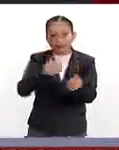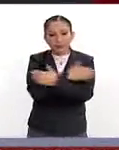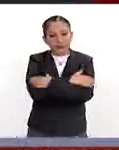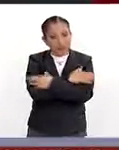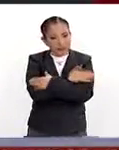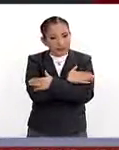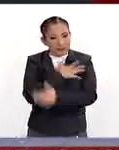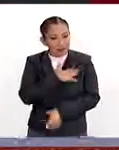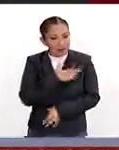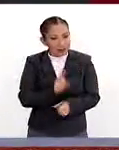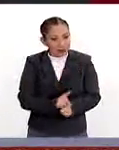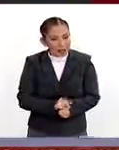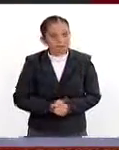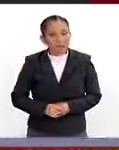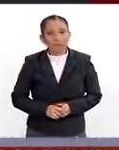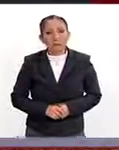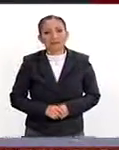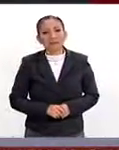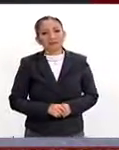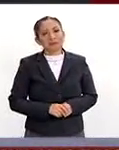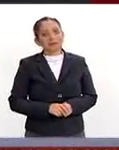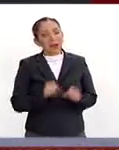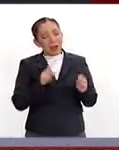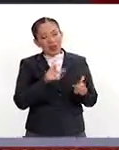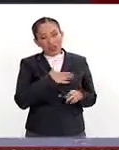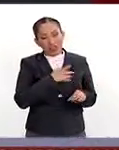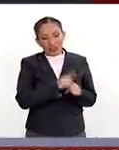Un abrazo. Muy buenos días. Ok. Buenos días. Que estén muy bien. Gracias.